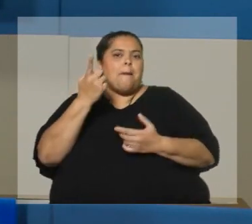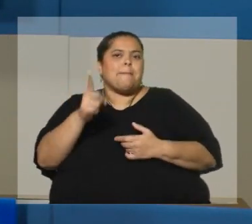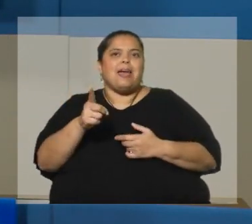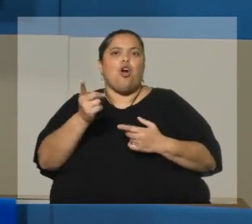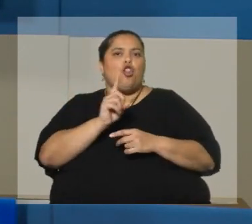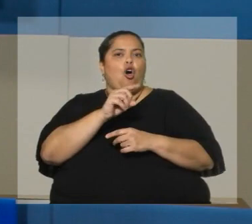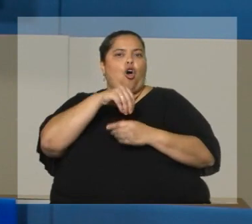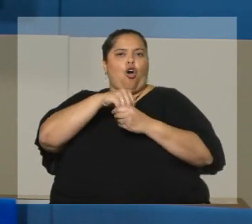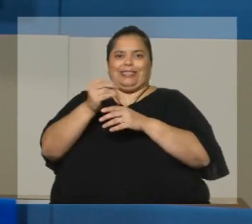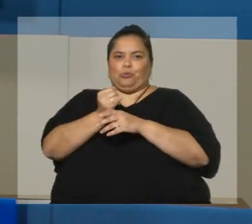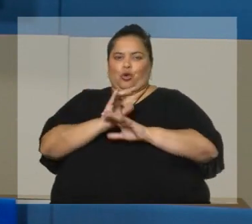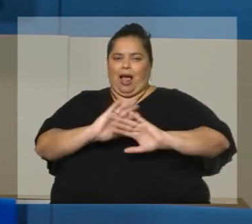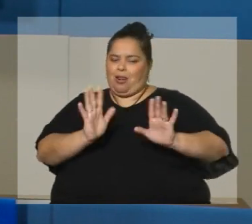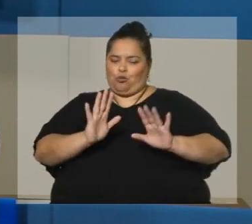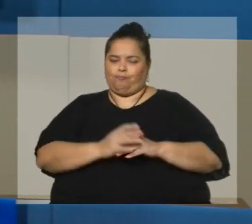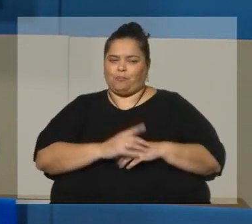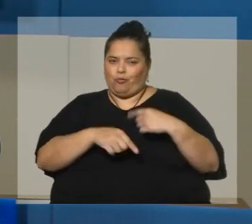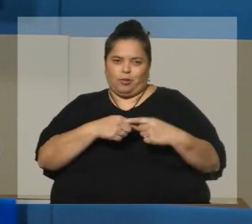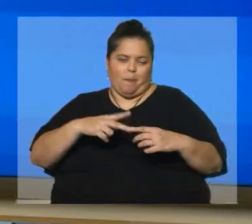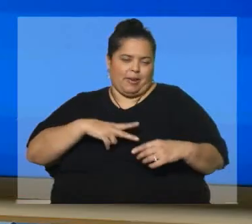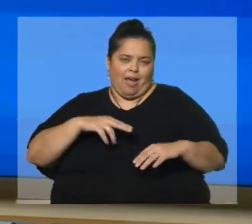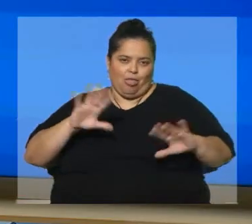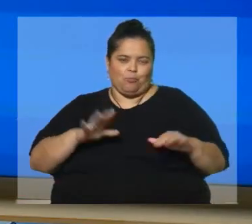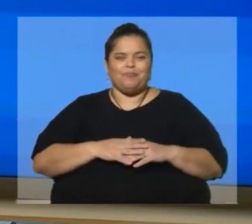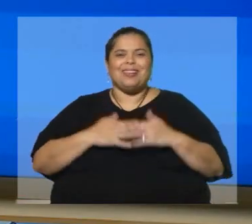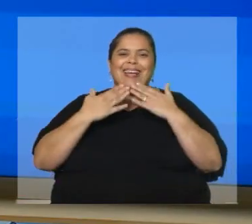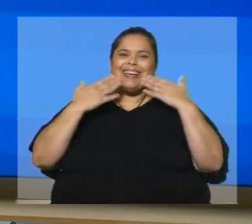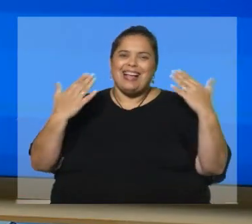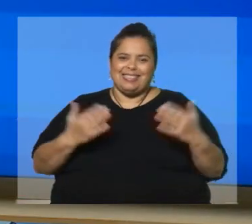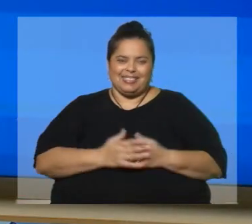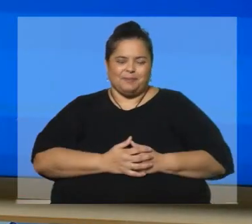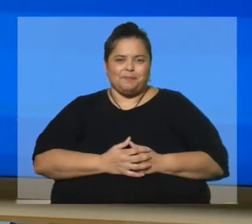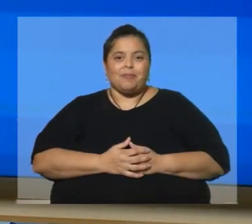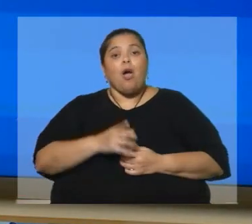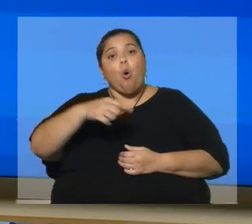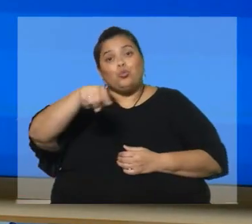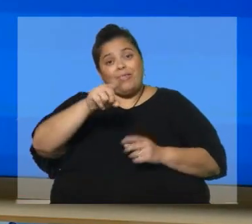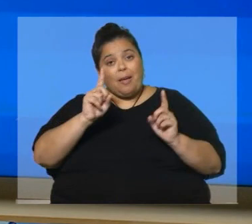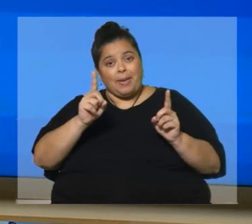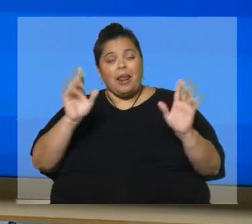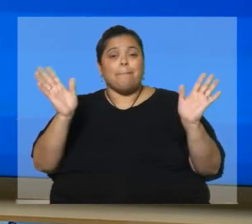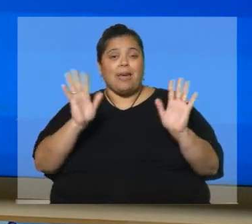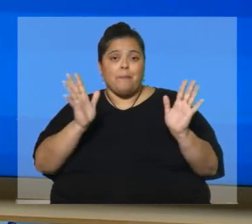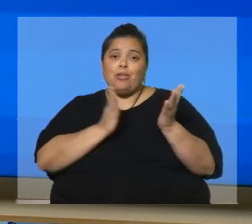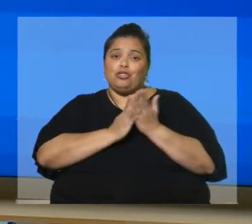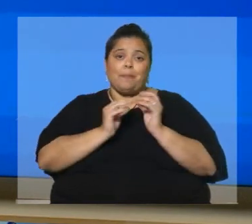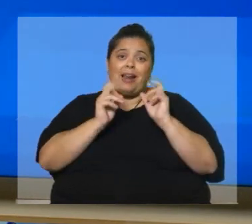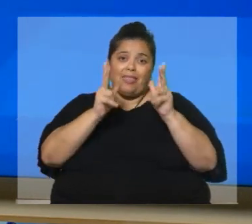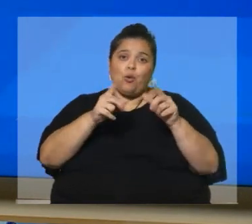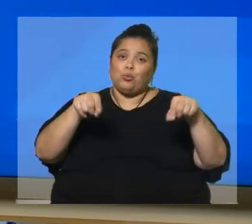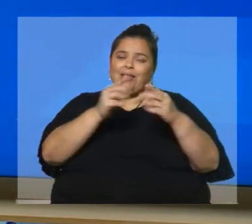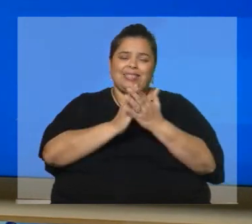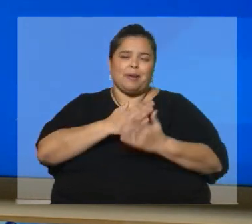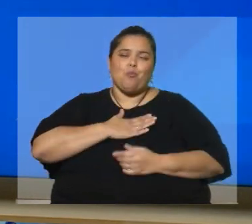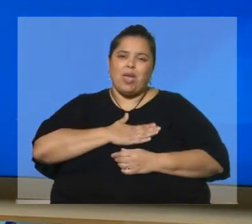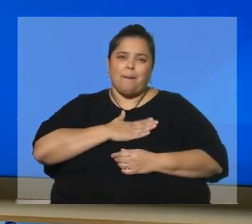institucional digamos en esto. institucional, correcto. Muy bien, bueno, gracias, que pase bien. Amigos de ustedes también me despido, como siempre les digo han sido más que